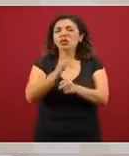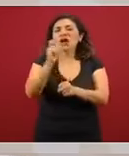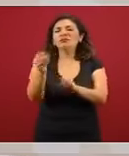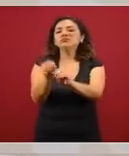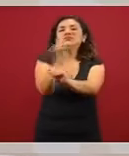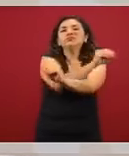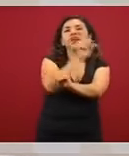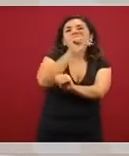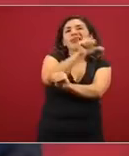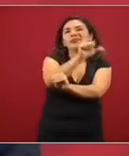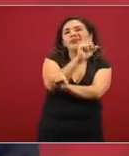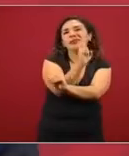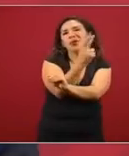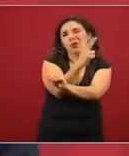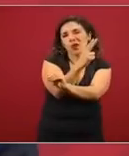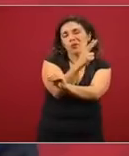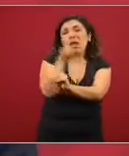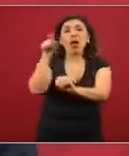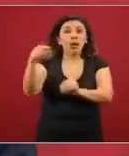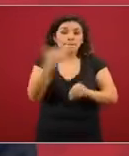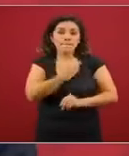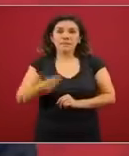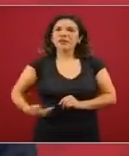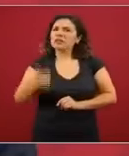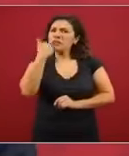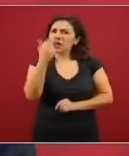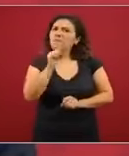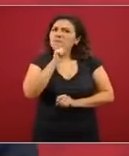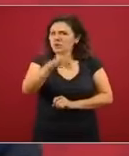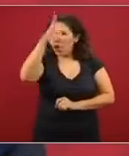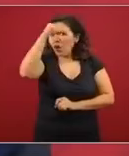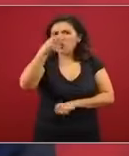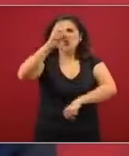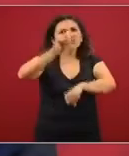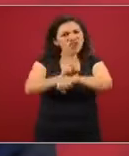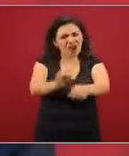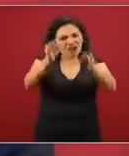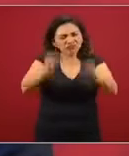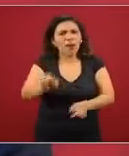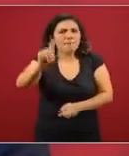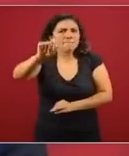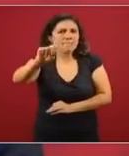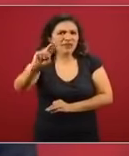16, él quiere que se celebre el Día de la Revolución Mexicana.